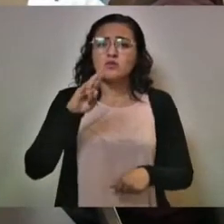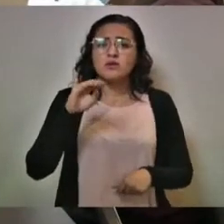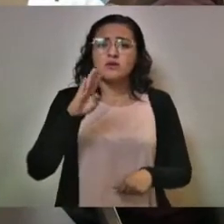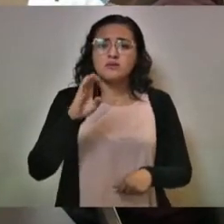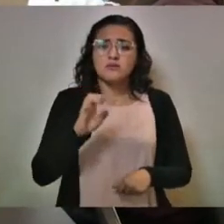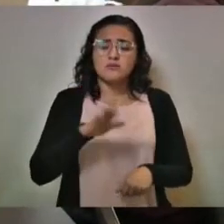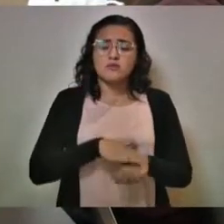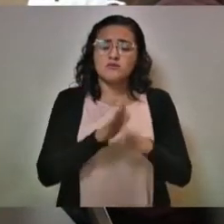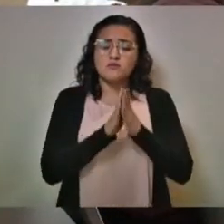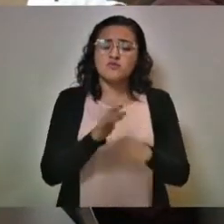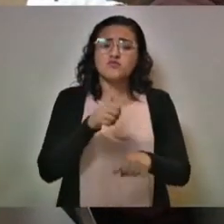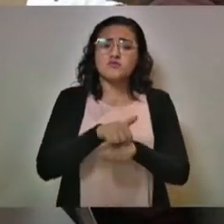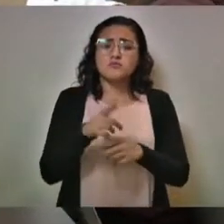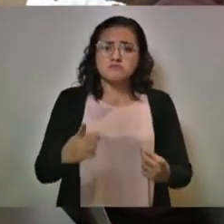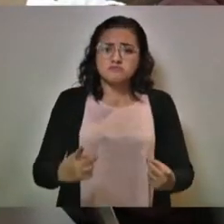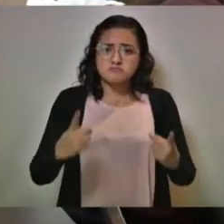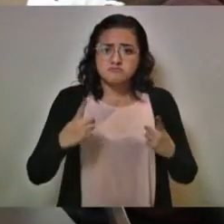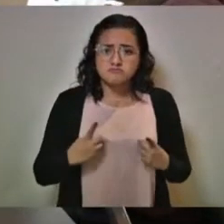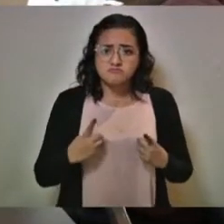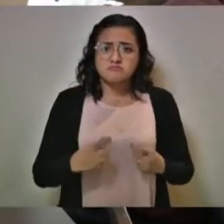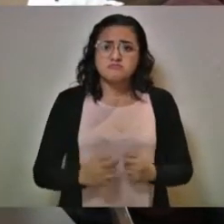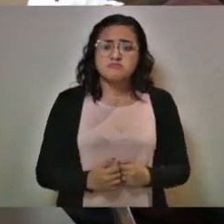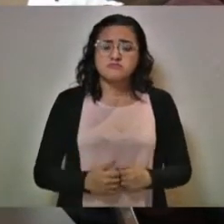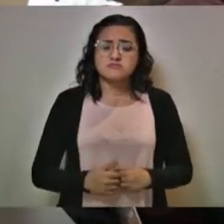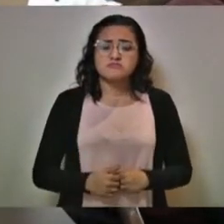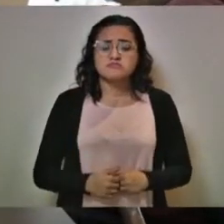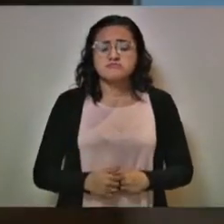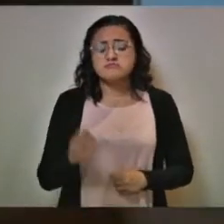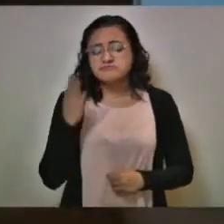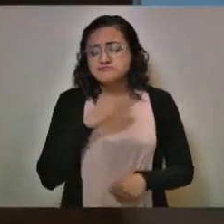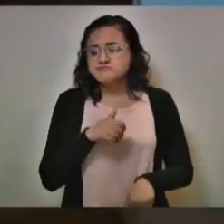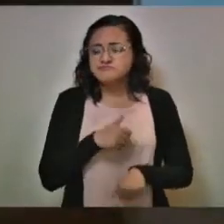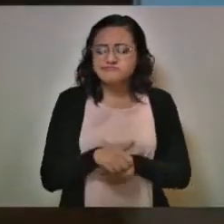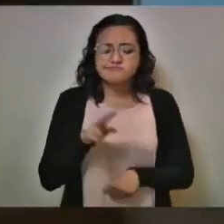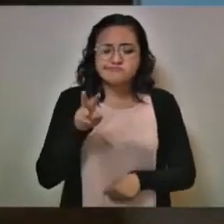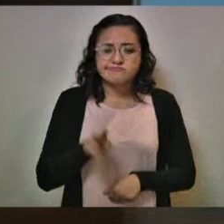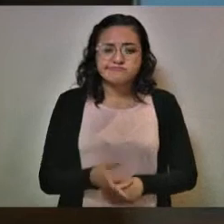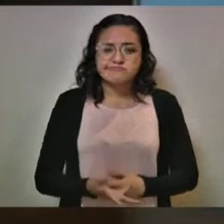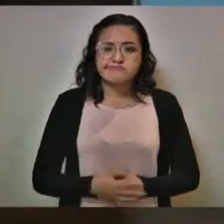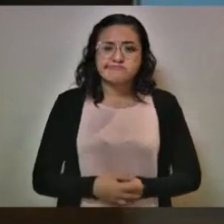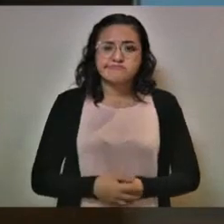favor, sus números, que son malos números, por favor.